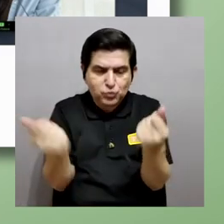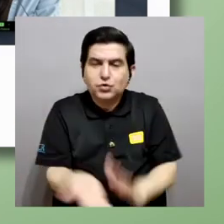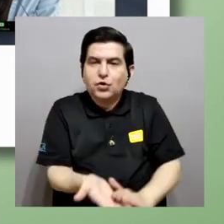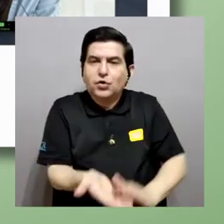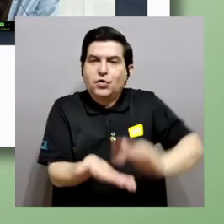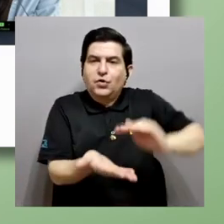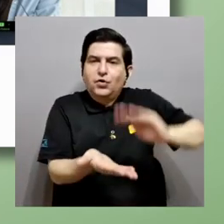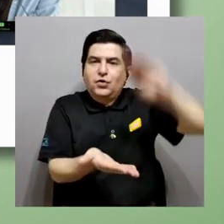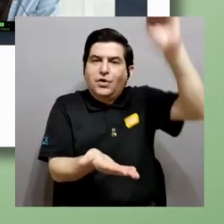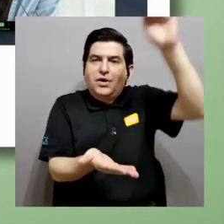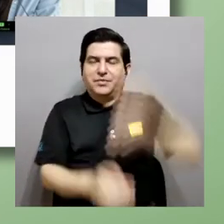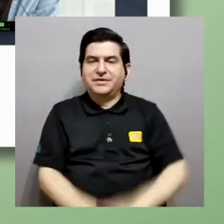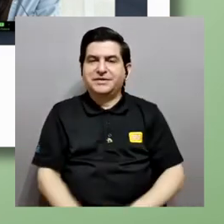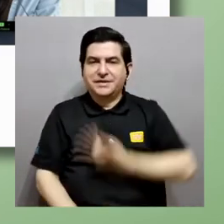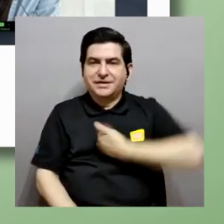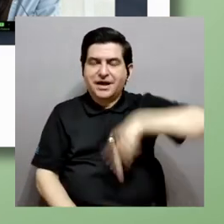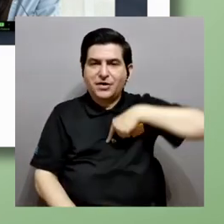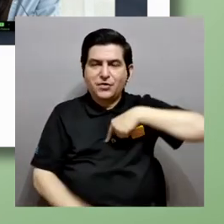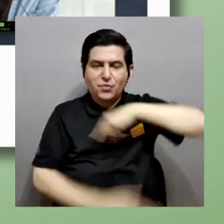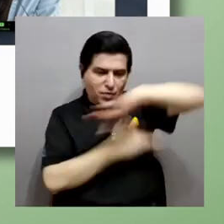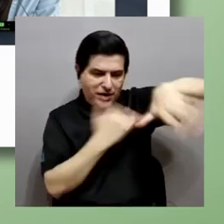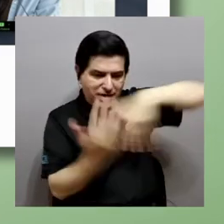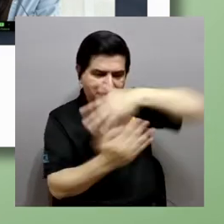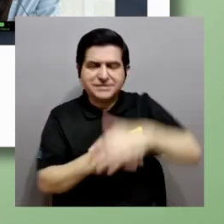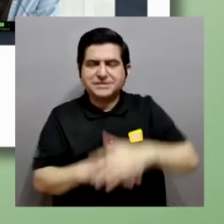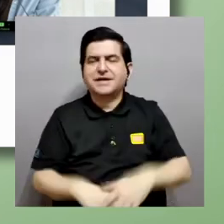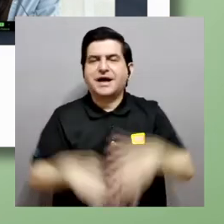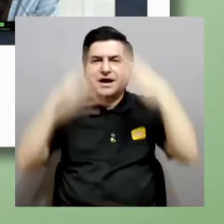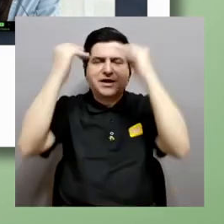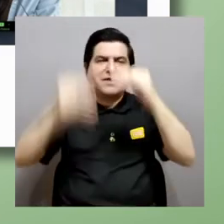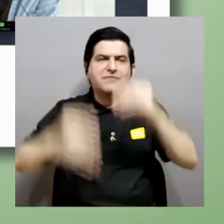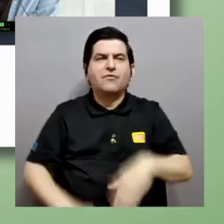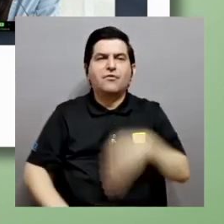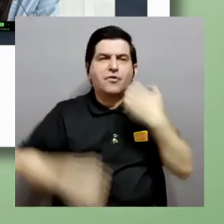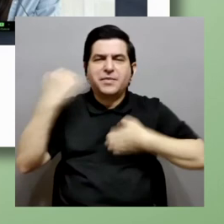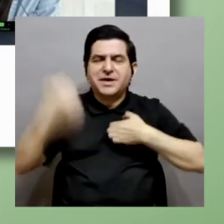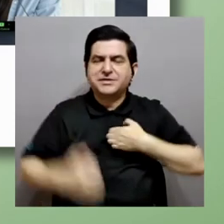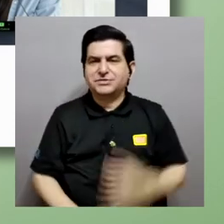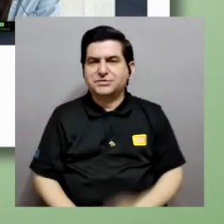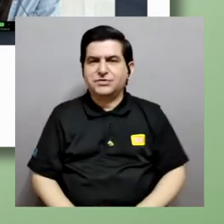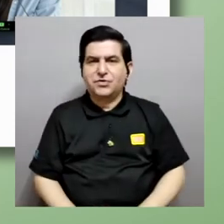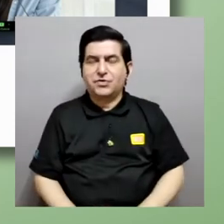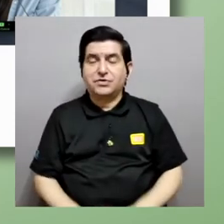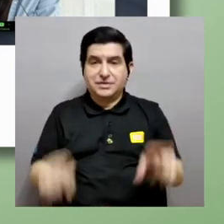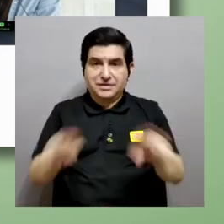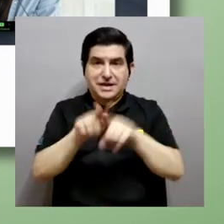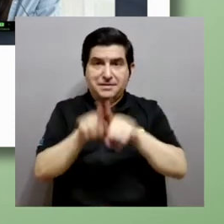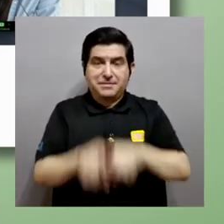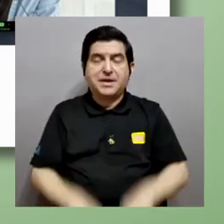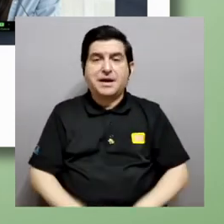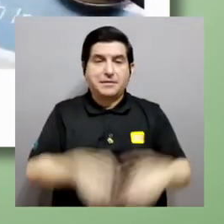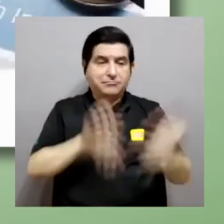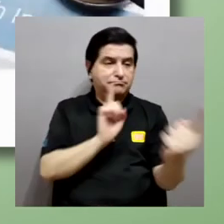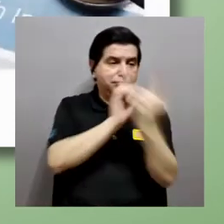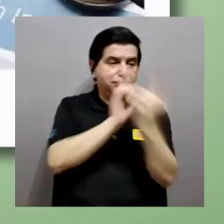para aumentar nuestras interacciones con información emocional tanto cara a cara como en la modalidad virtual